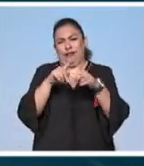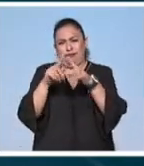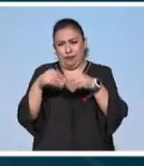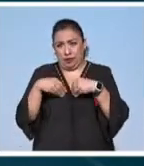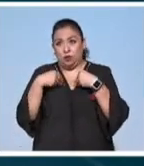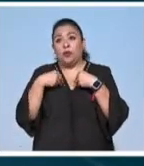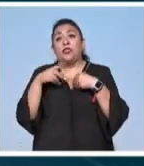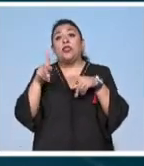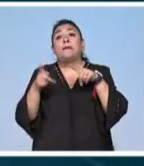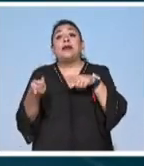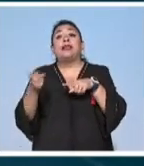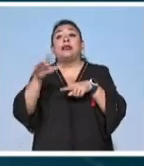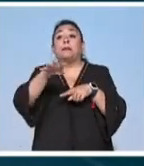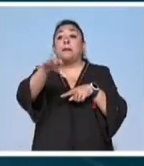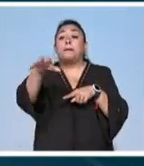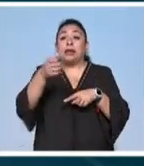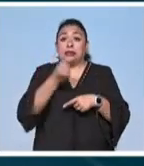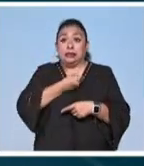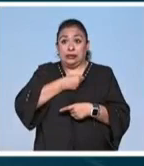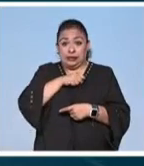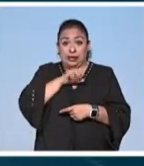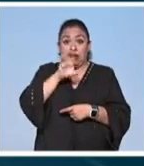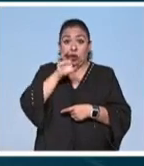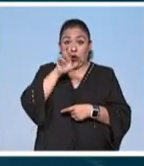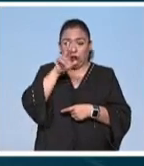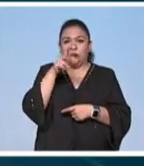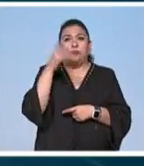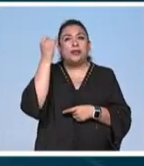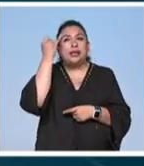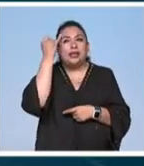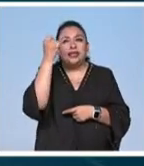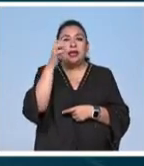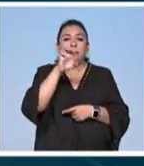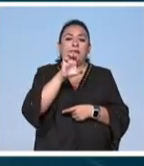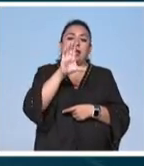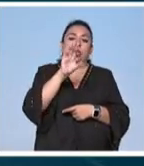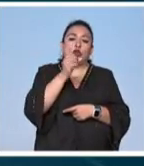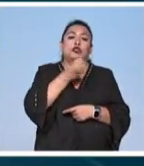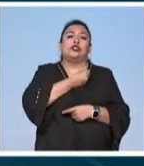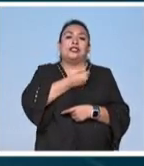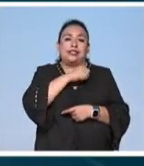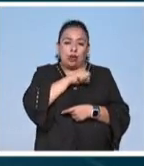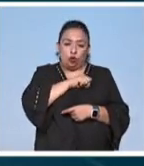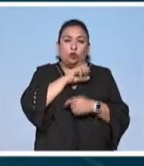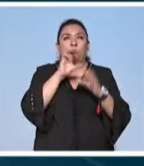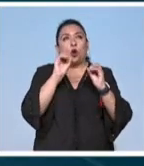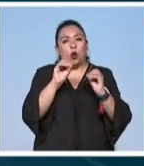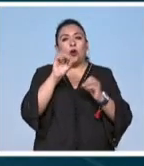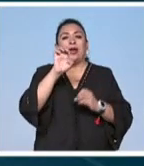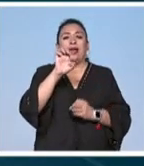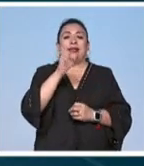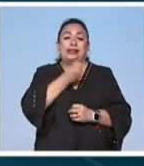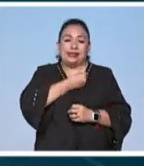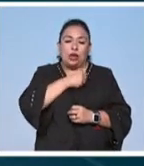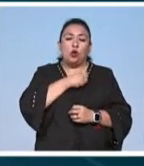depender de la salud de los ecosistemas la idea de la eco salud o salud ecosistémica es un área de estudio joven y